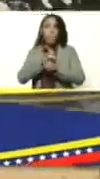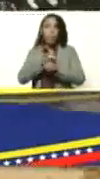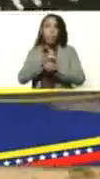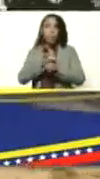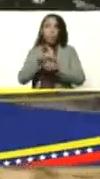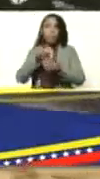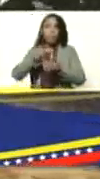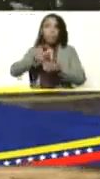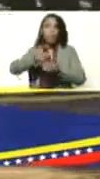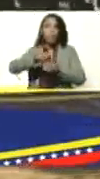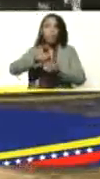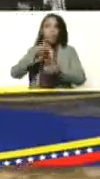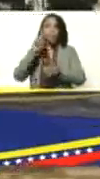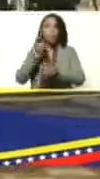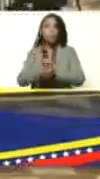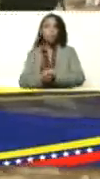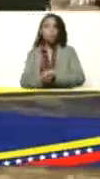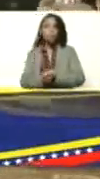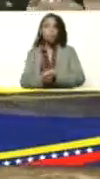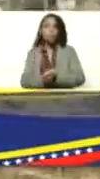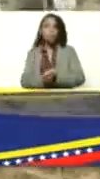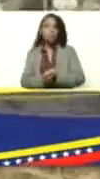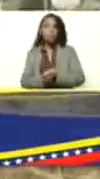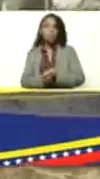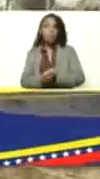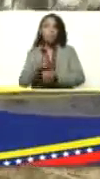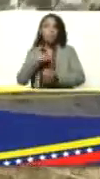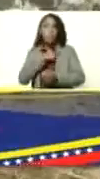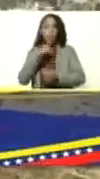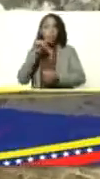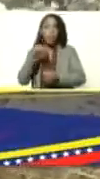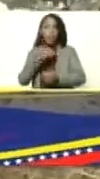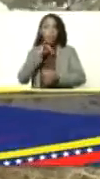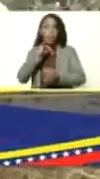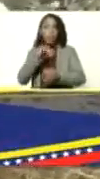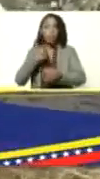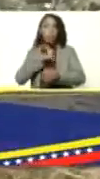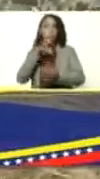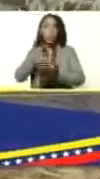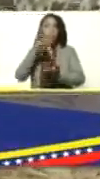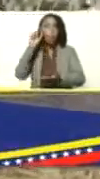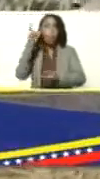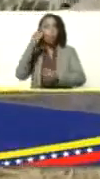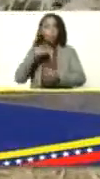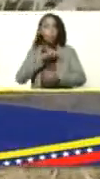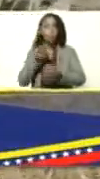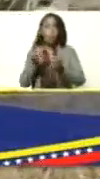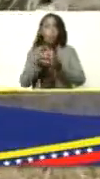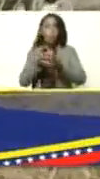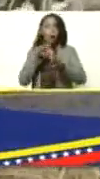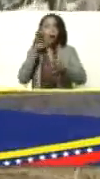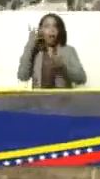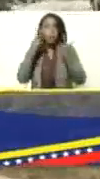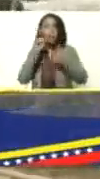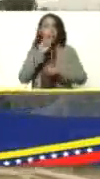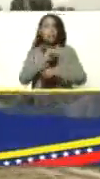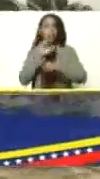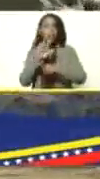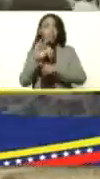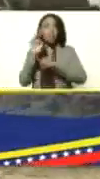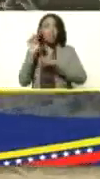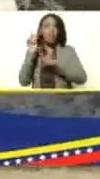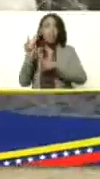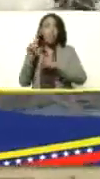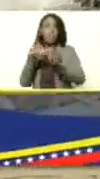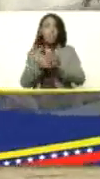cordero yo quiero también informarle presidente nosotros en nuestro estado huarico tenemos un rebaño un poquito más de 132 mil